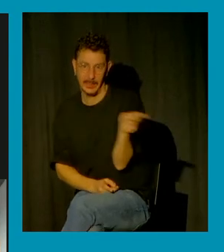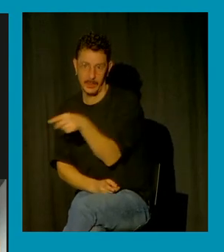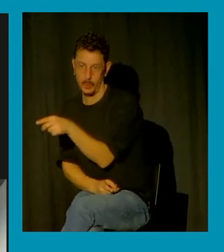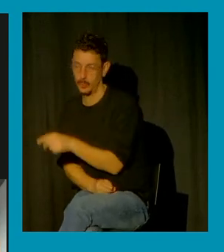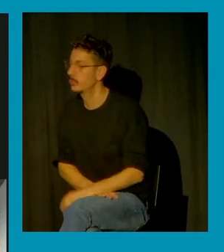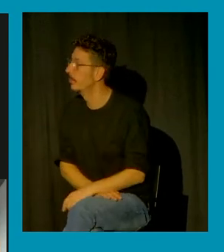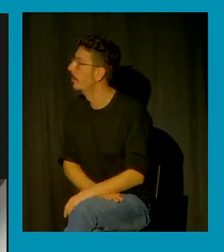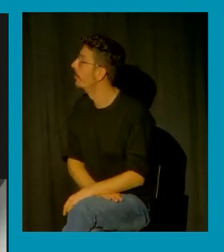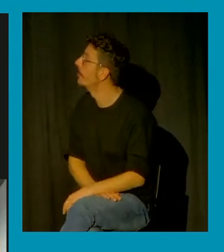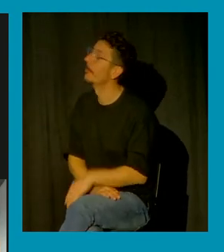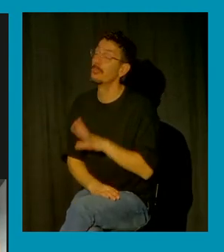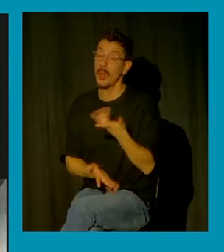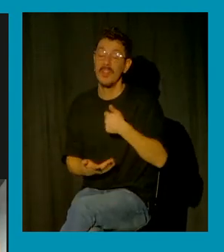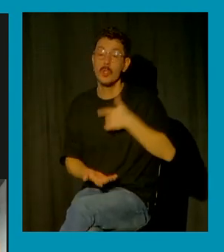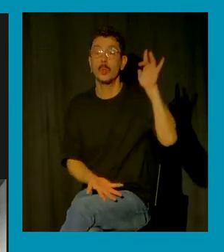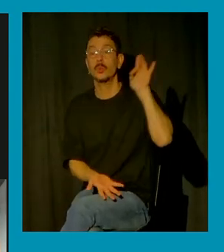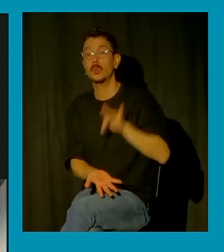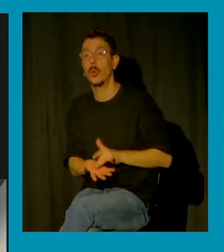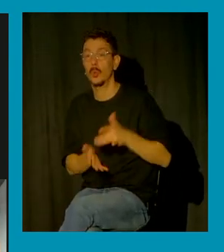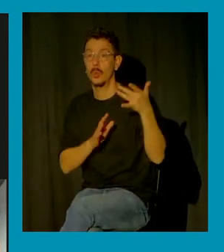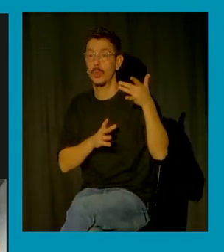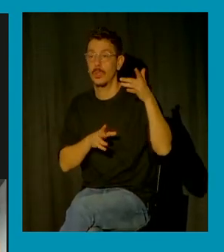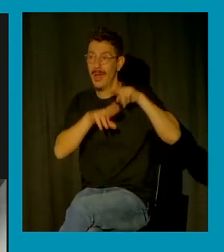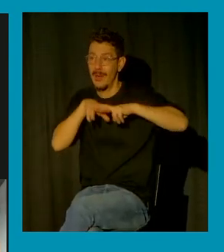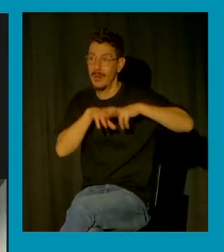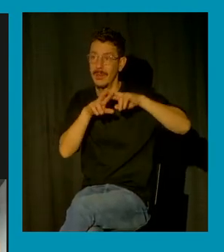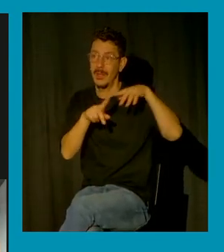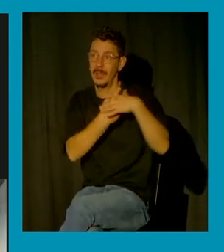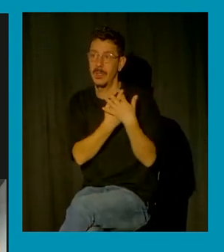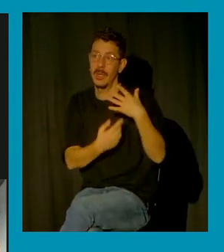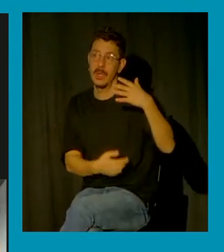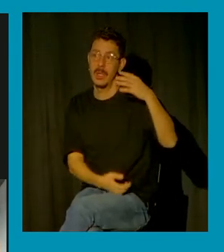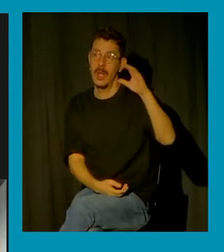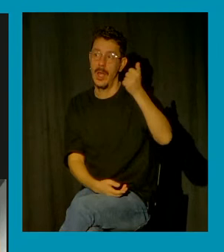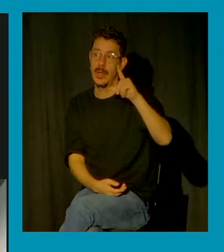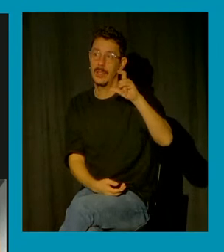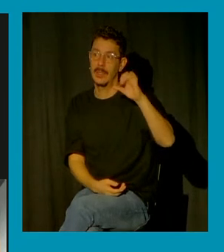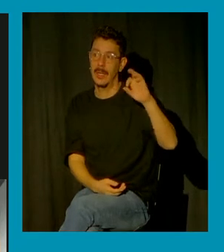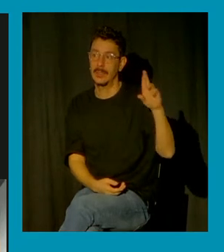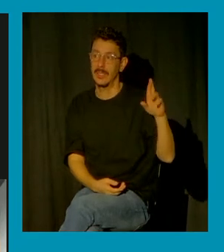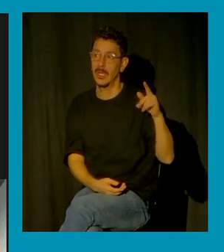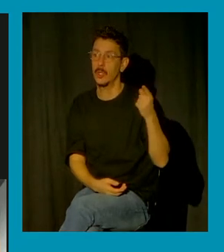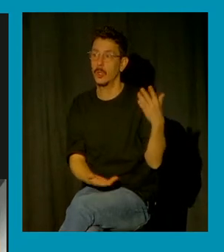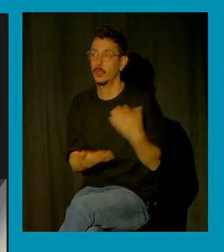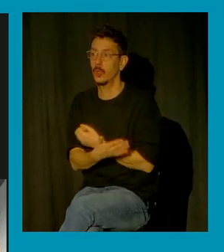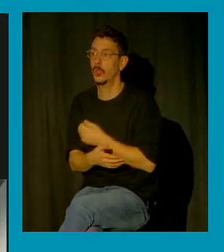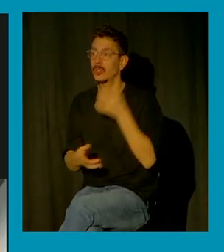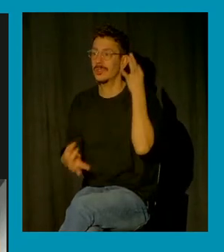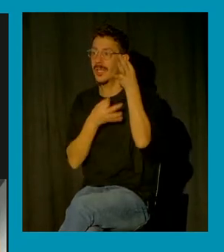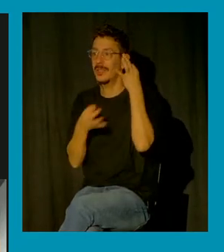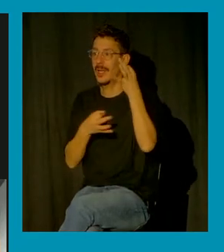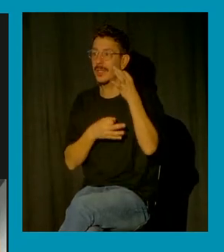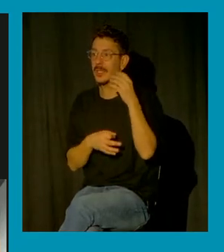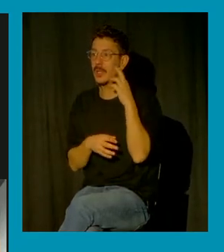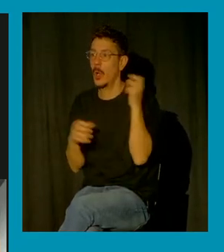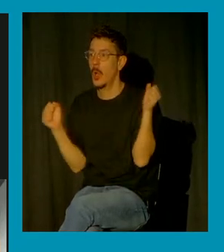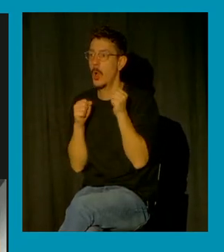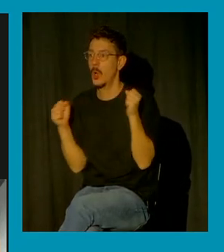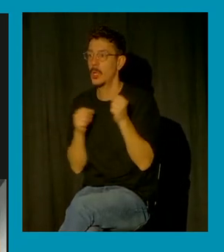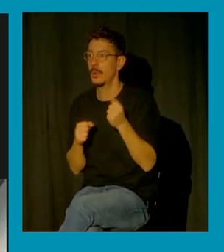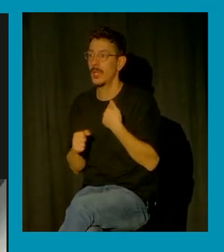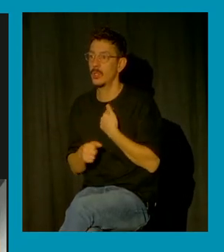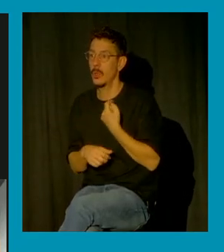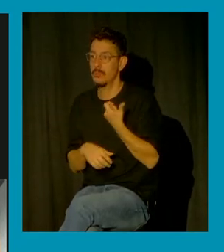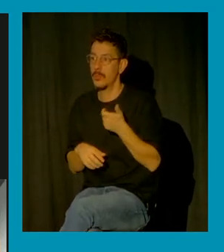analizar el crimen de Alcácer no me voy a fijar en todos los detalles macabros que nos contaron sobre el crimen ni en toda la tortura